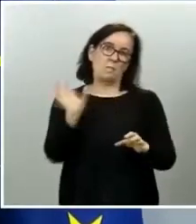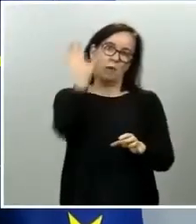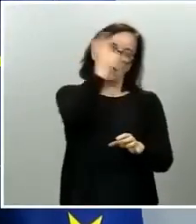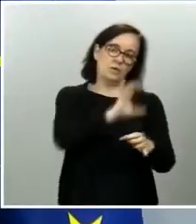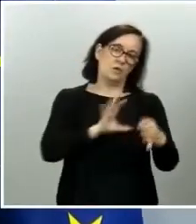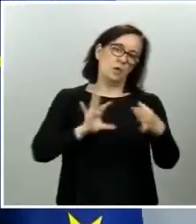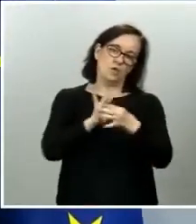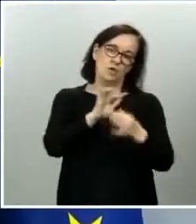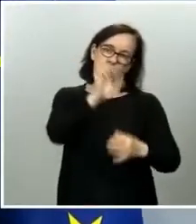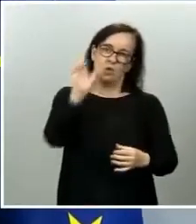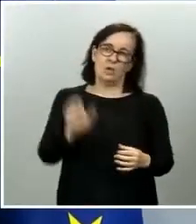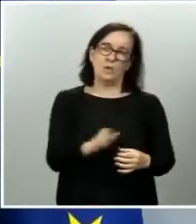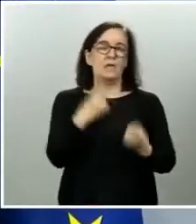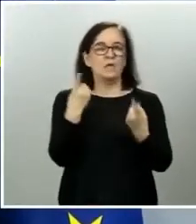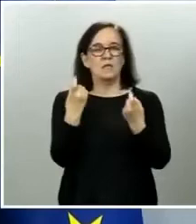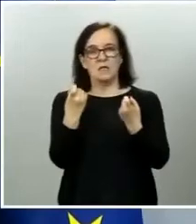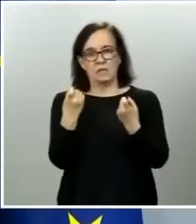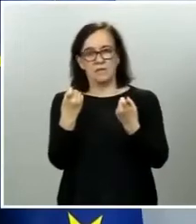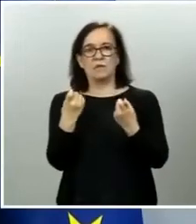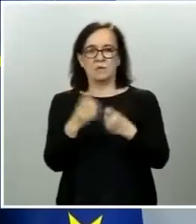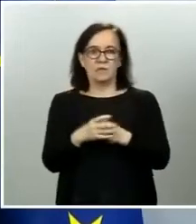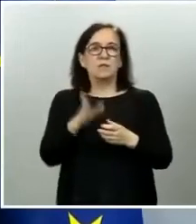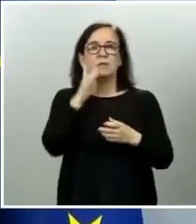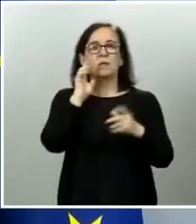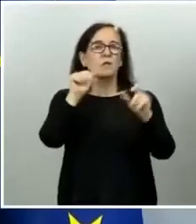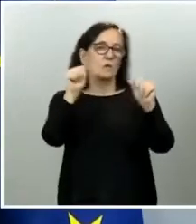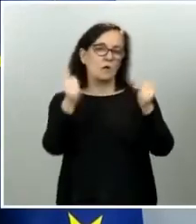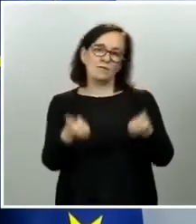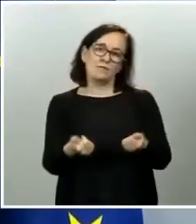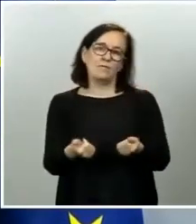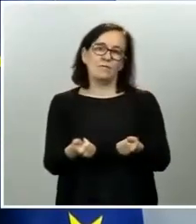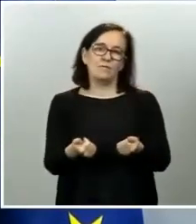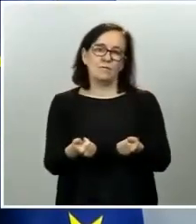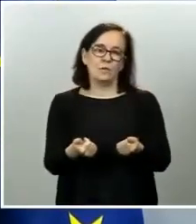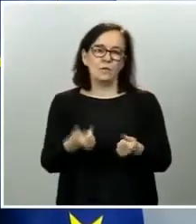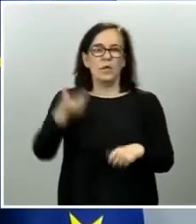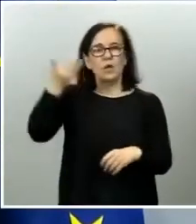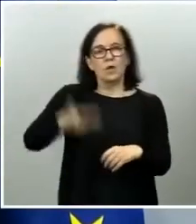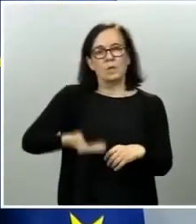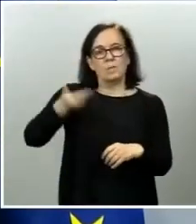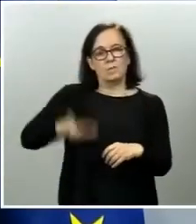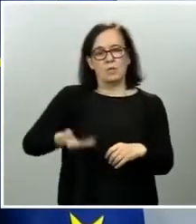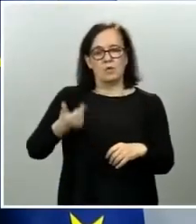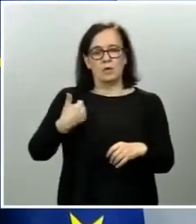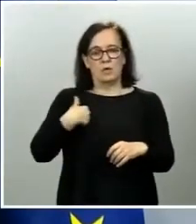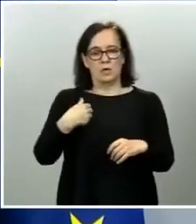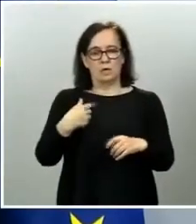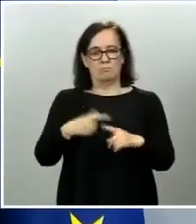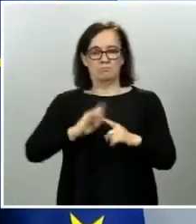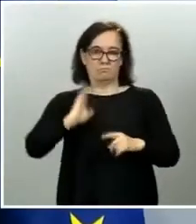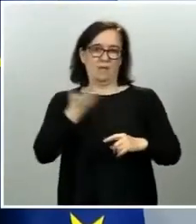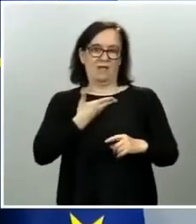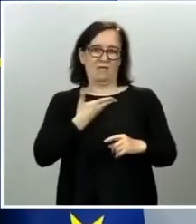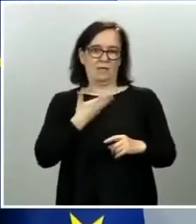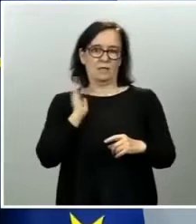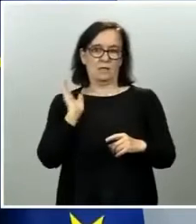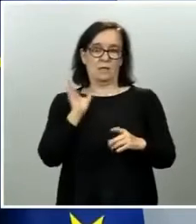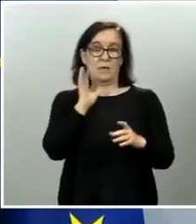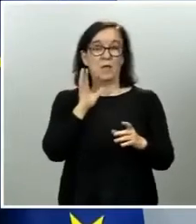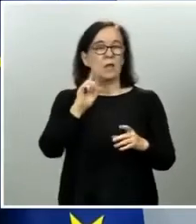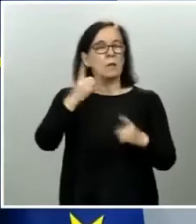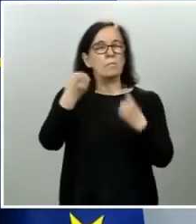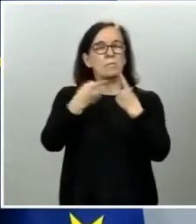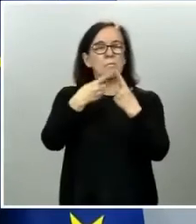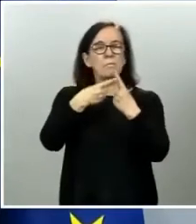necesariamente y de una forma importante nos hemos visto afectados. Pero el primer elemento